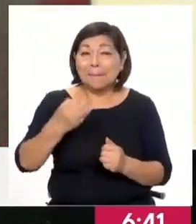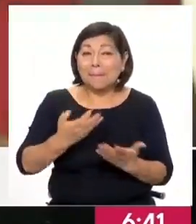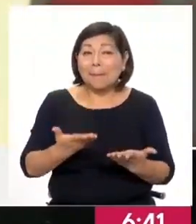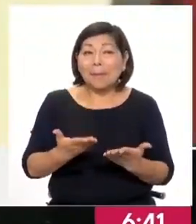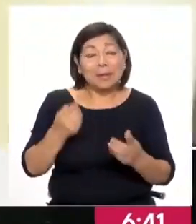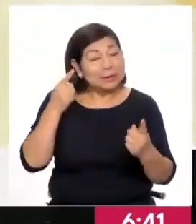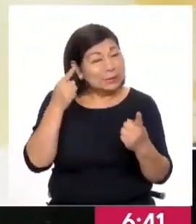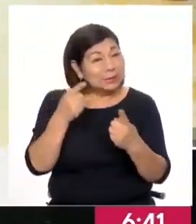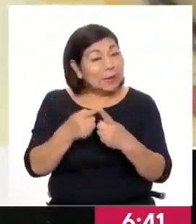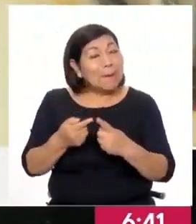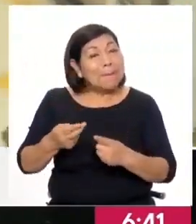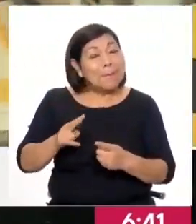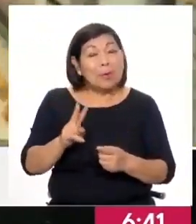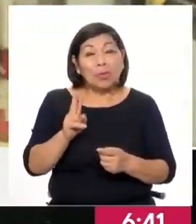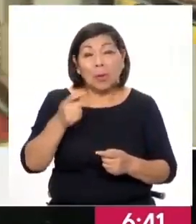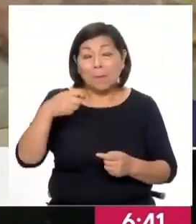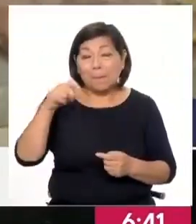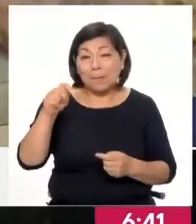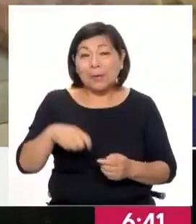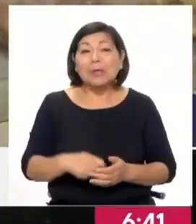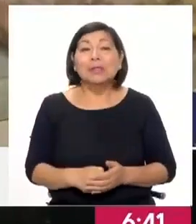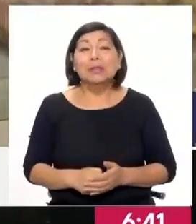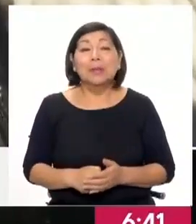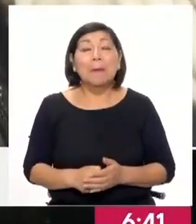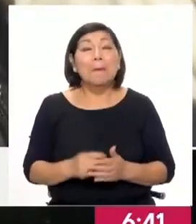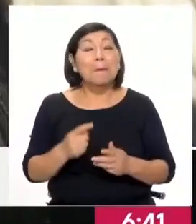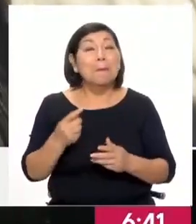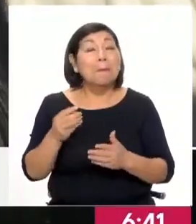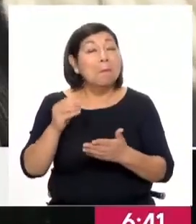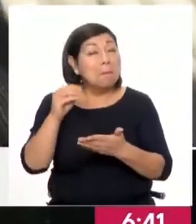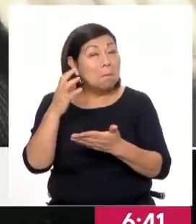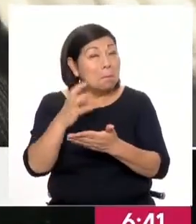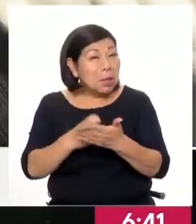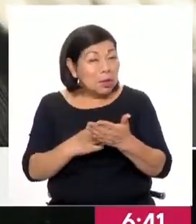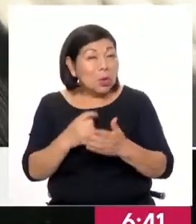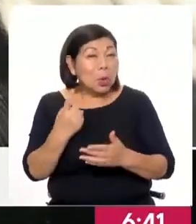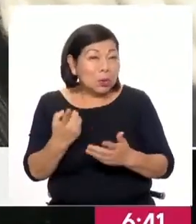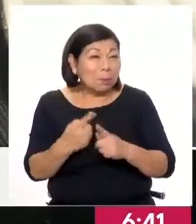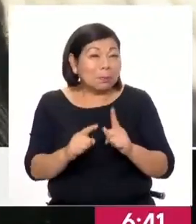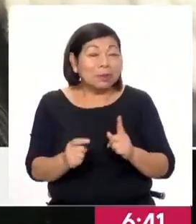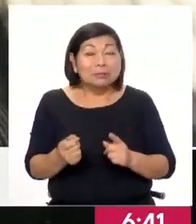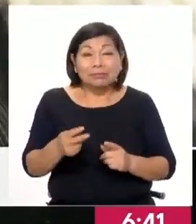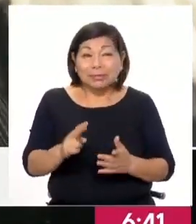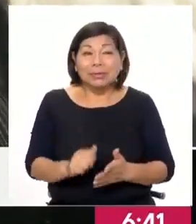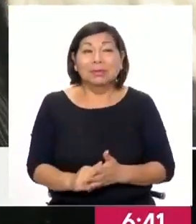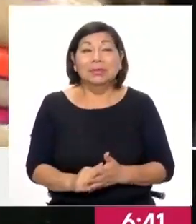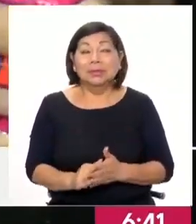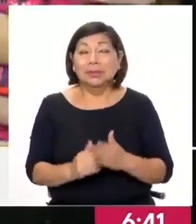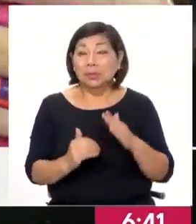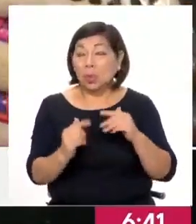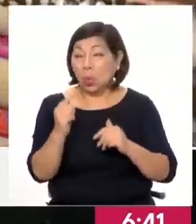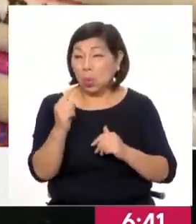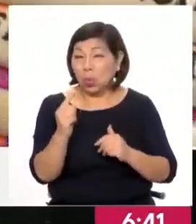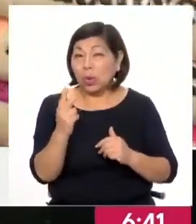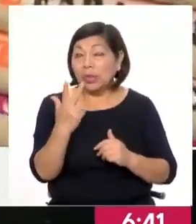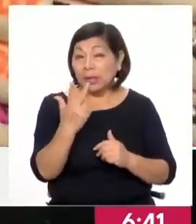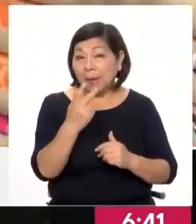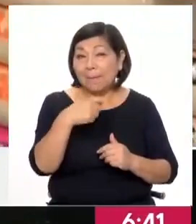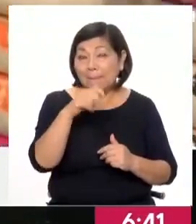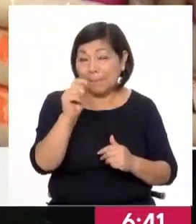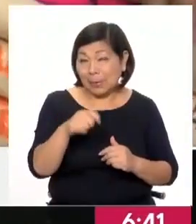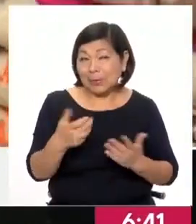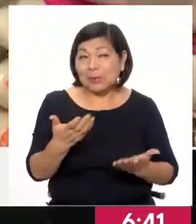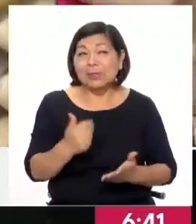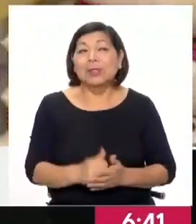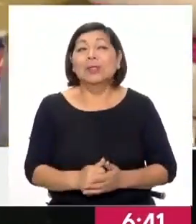una meta de inflación en 2% más menos 1. Entonces, mientras la inflación esté en el rango entre 1 y 3%, digamos